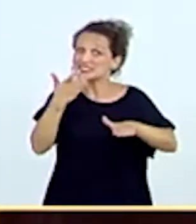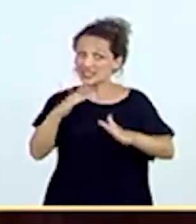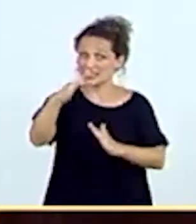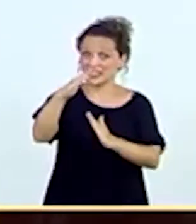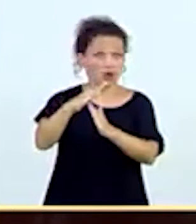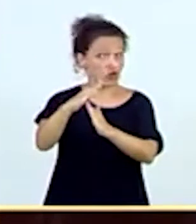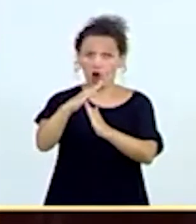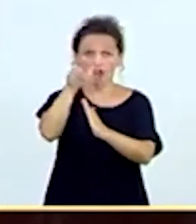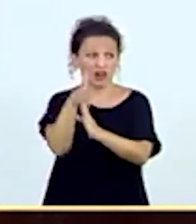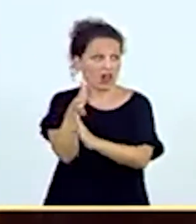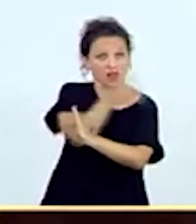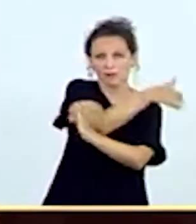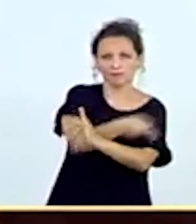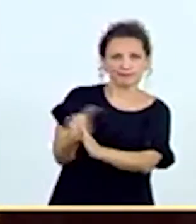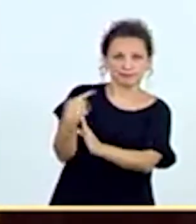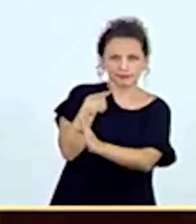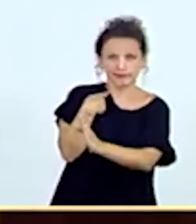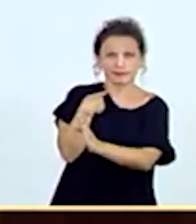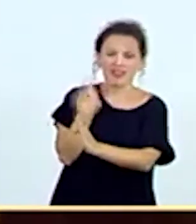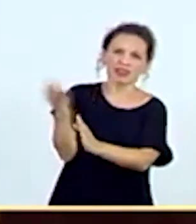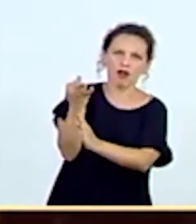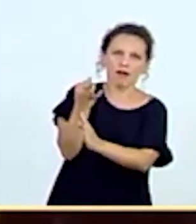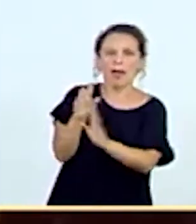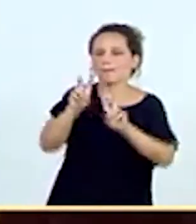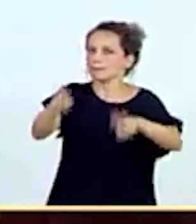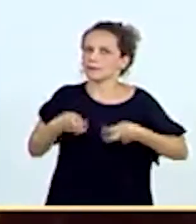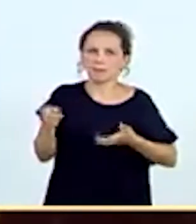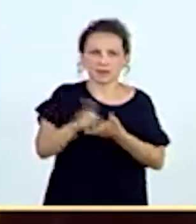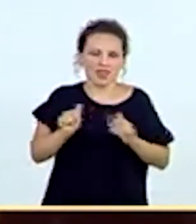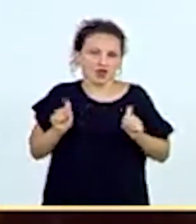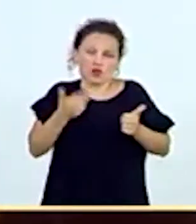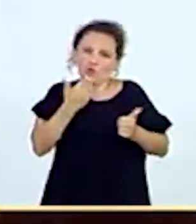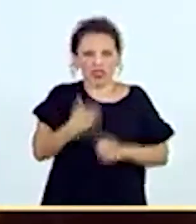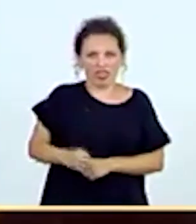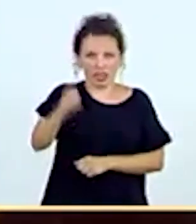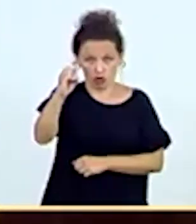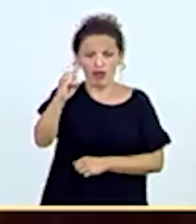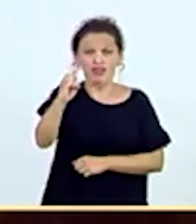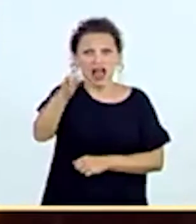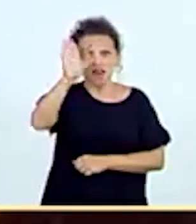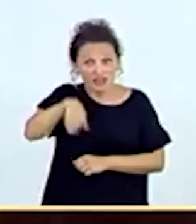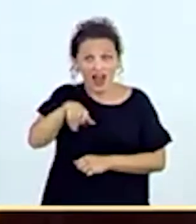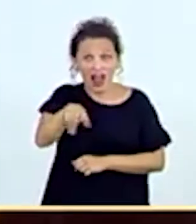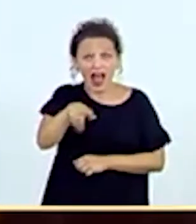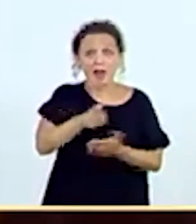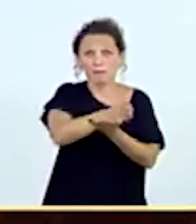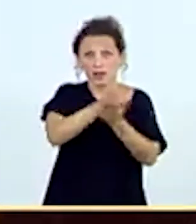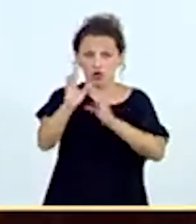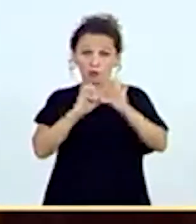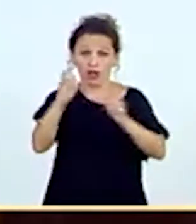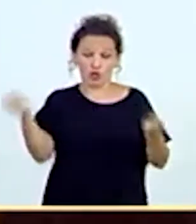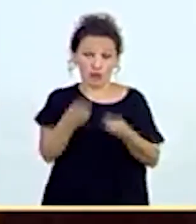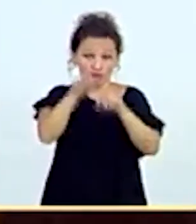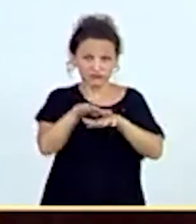trabajo que se había hecho y tendríamos que volver. Al detectar efectivamente que eso se publicó así y se interpretó equivocadamente,